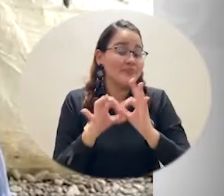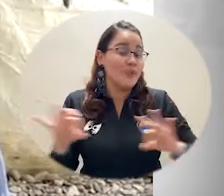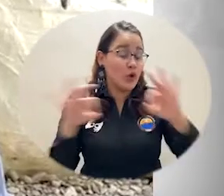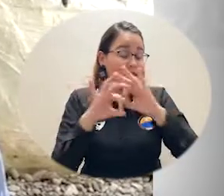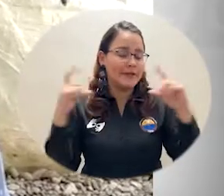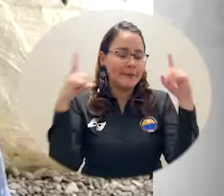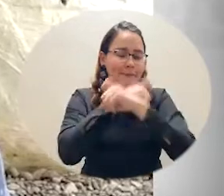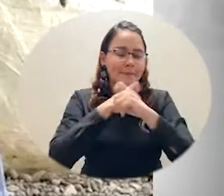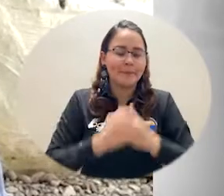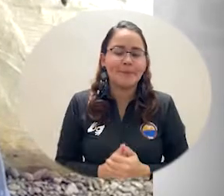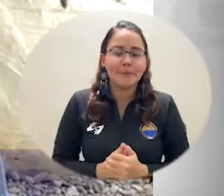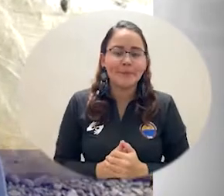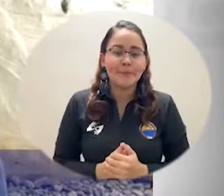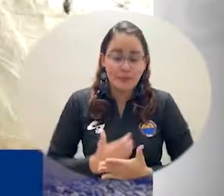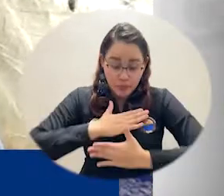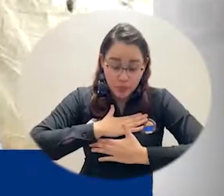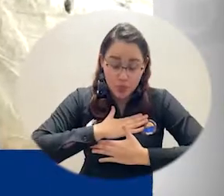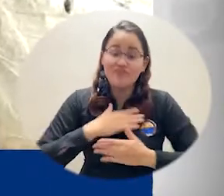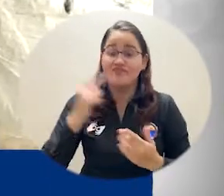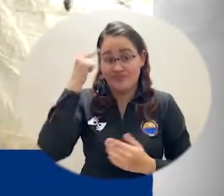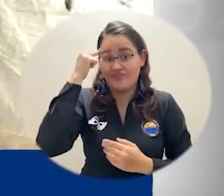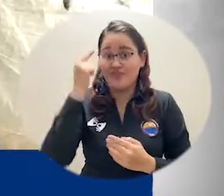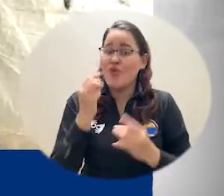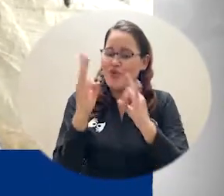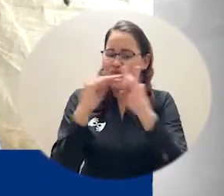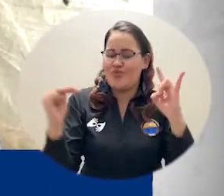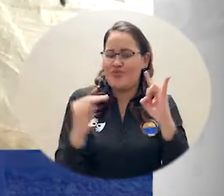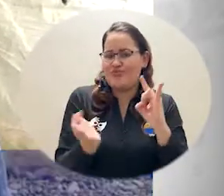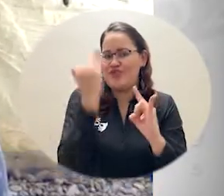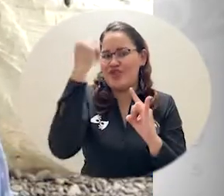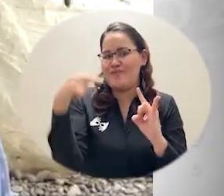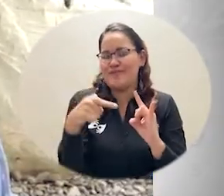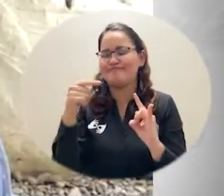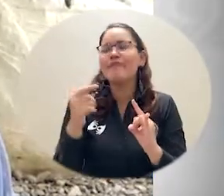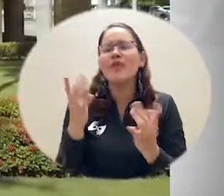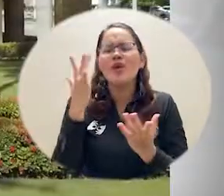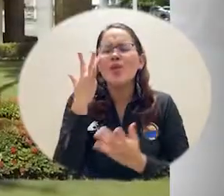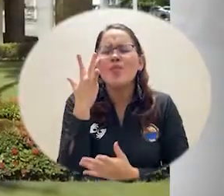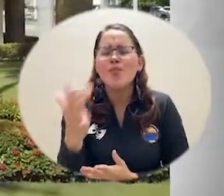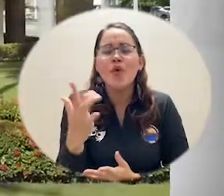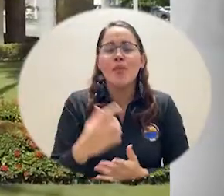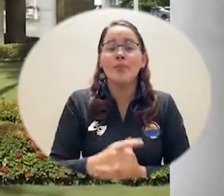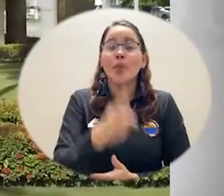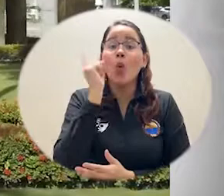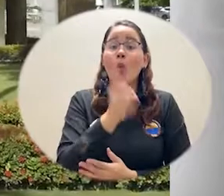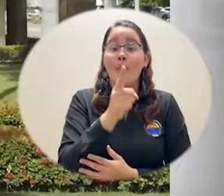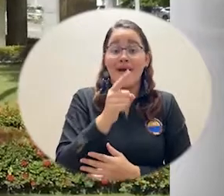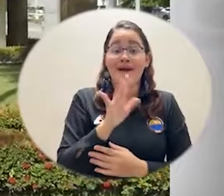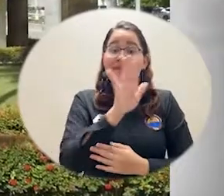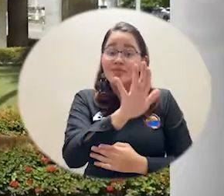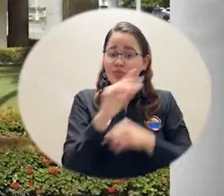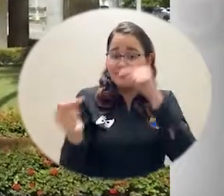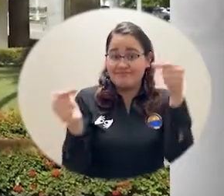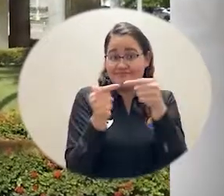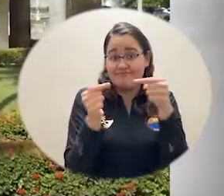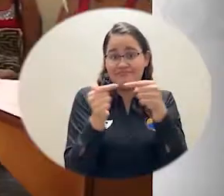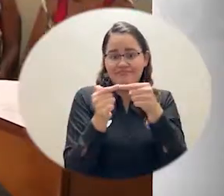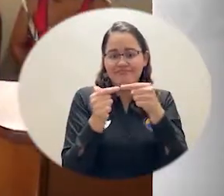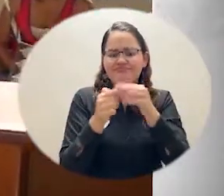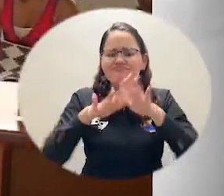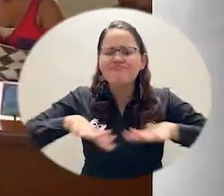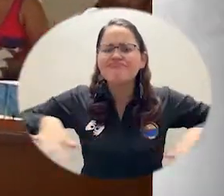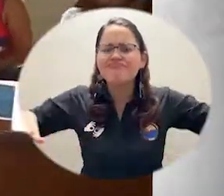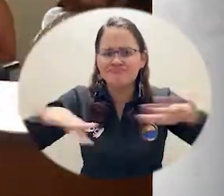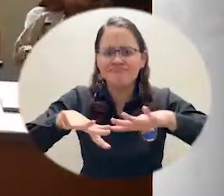Yo considero que es excelente el papel que ejerce la Universidad del Magdalena, ya que, primero, ha estado en el